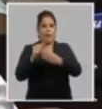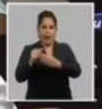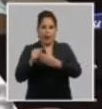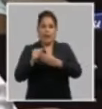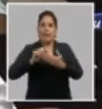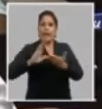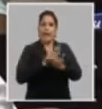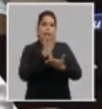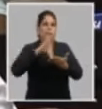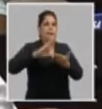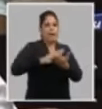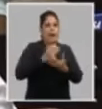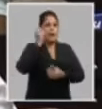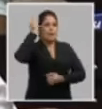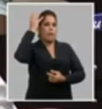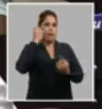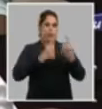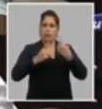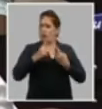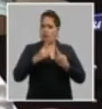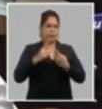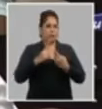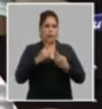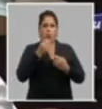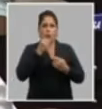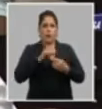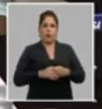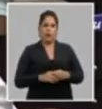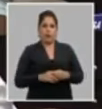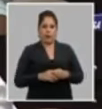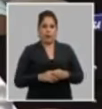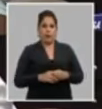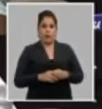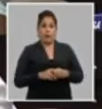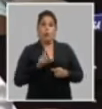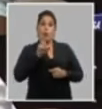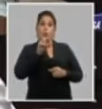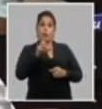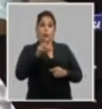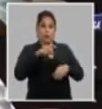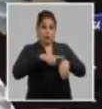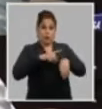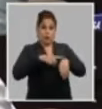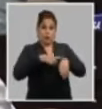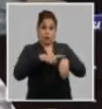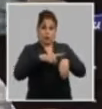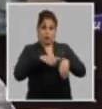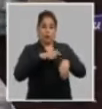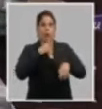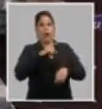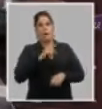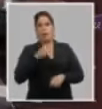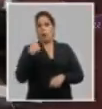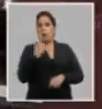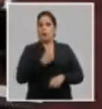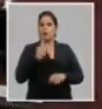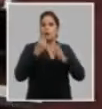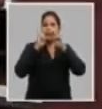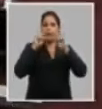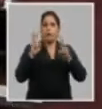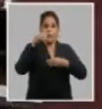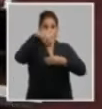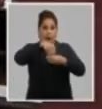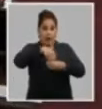eliminar las improvisaciones y la inercia. En los últimos tiempos, cuando hemos estado viviendo